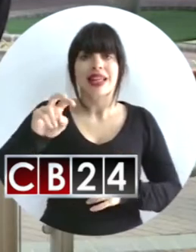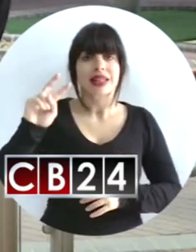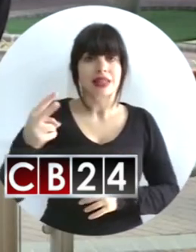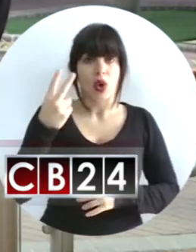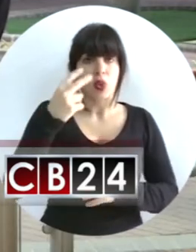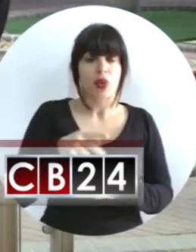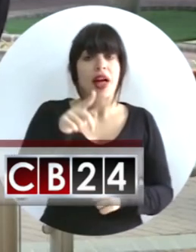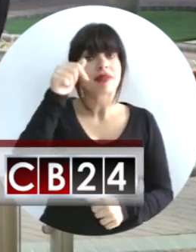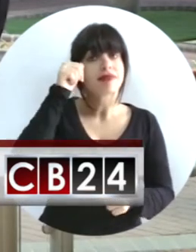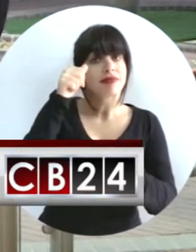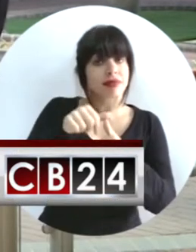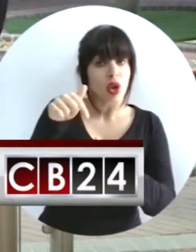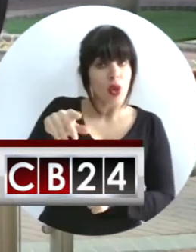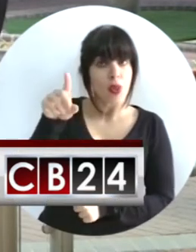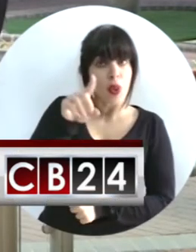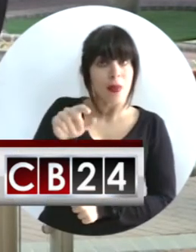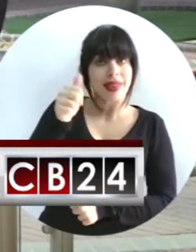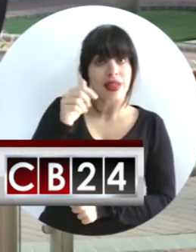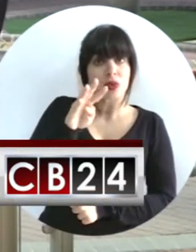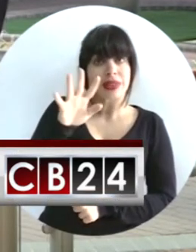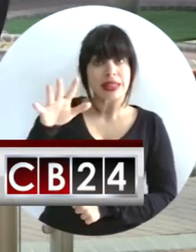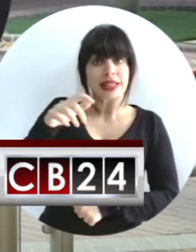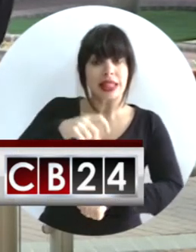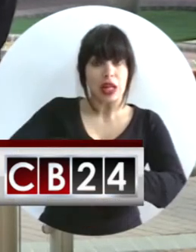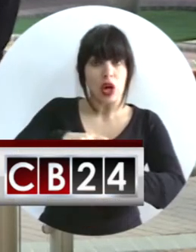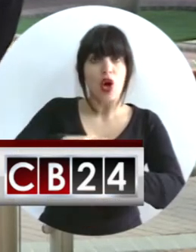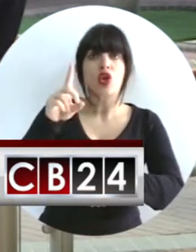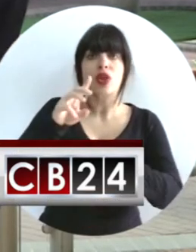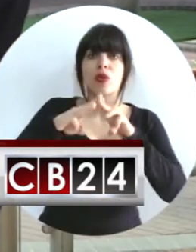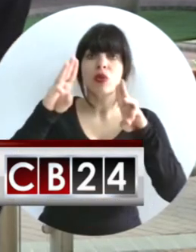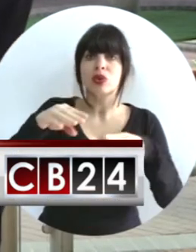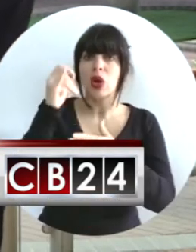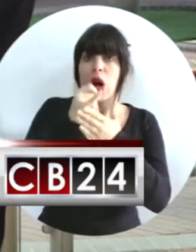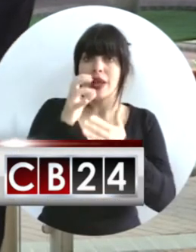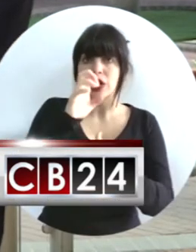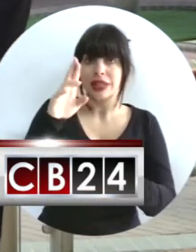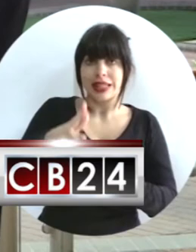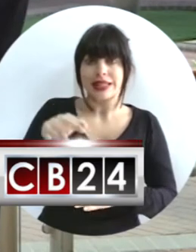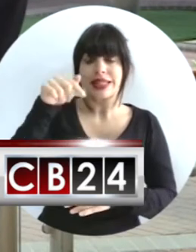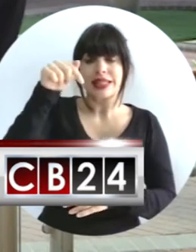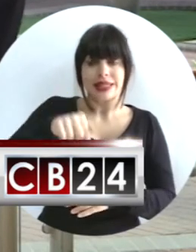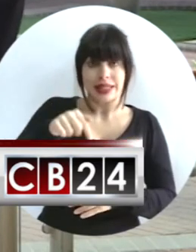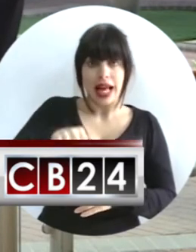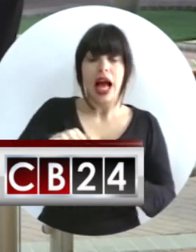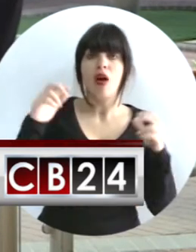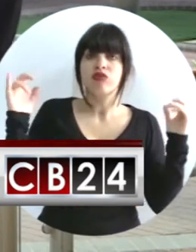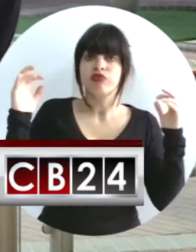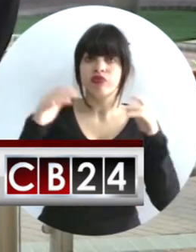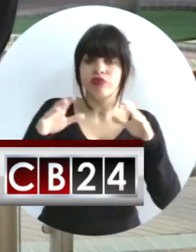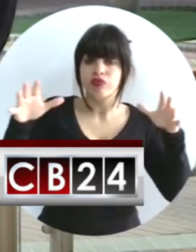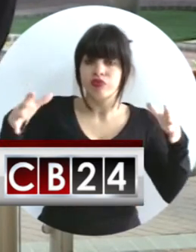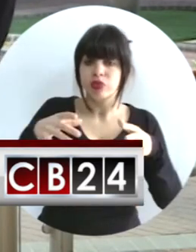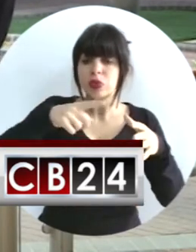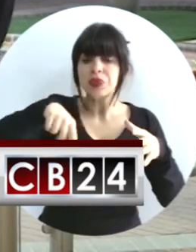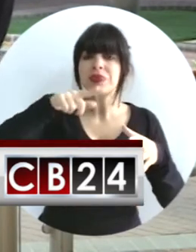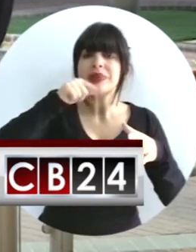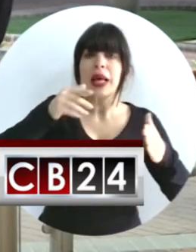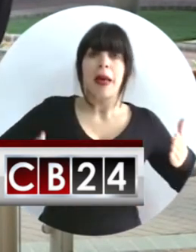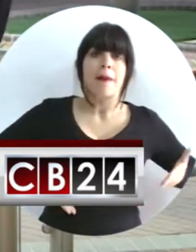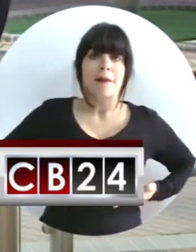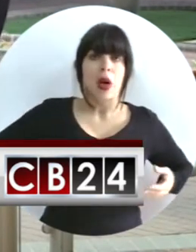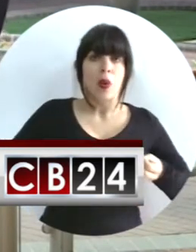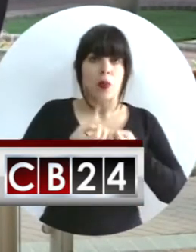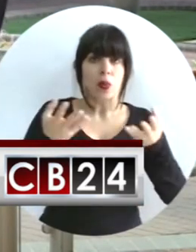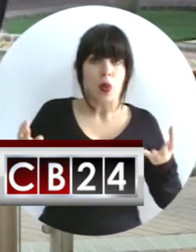Este domingo a las 10 y 45 desde el Museo de Arte Costarricense se estará reuniendo un grupo de